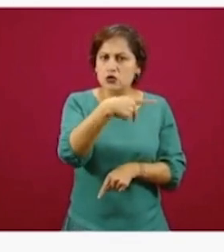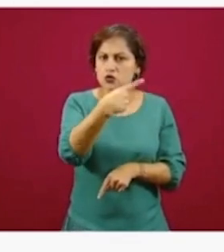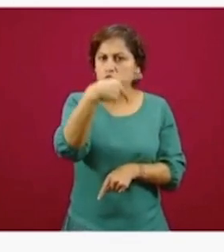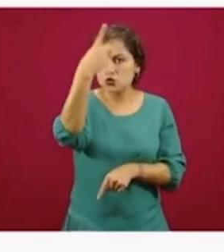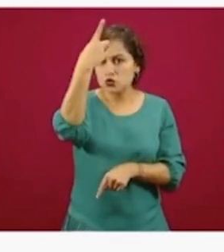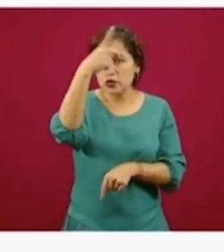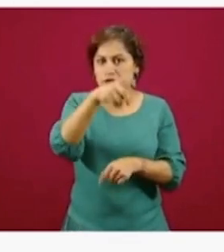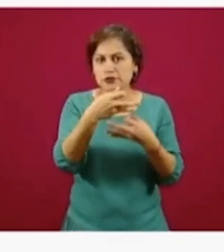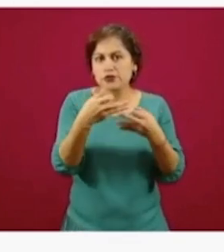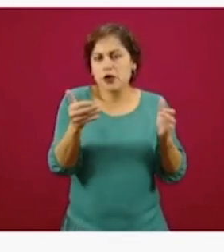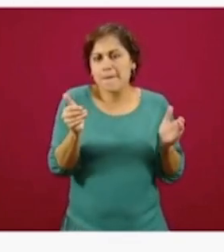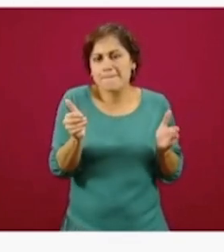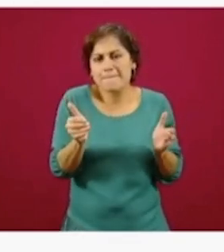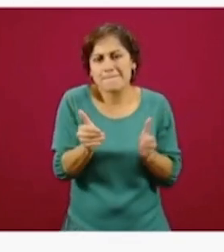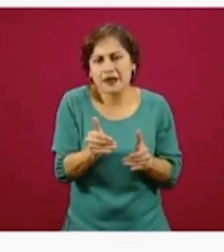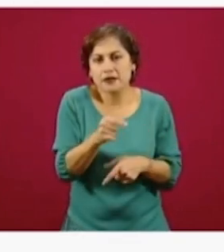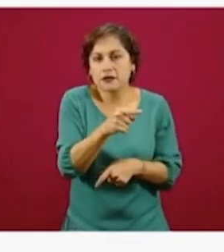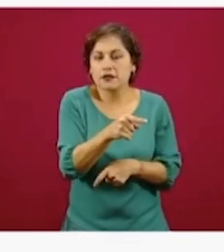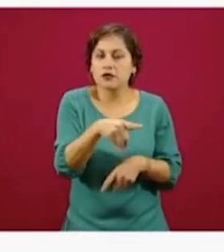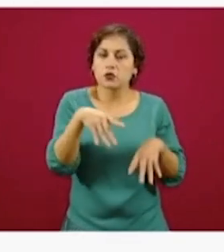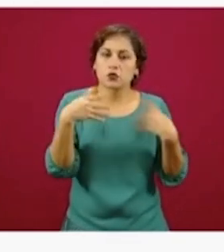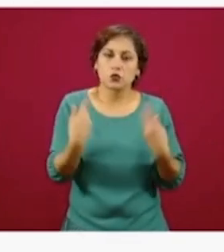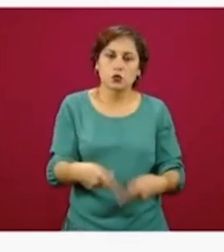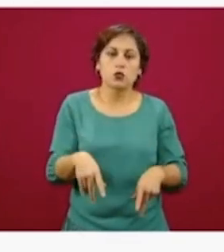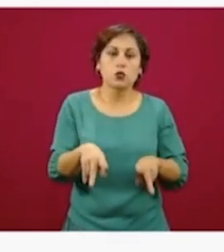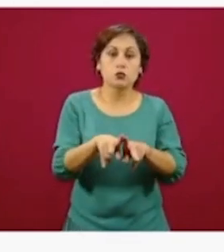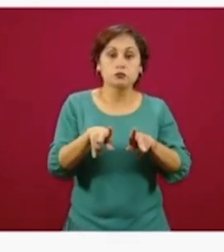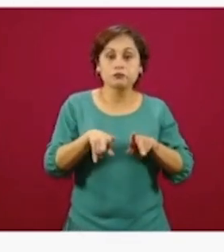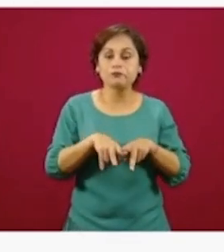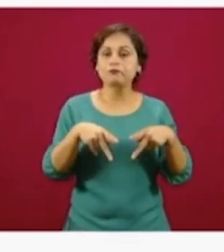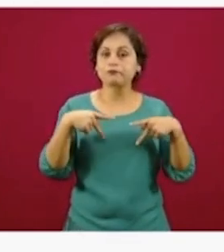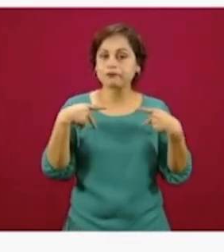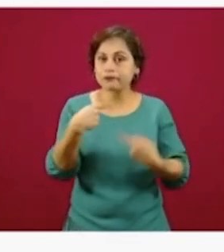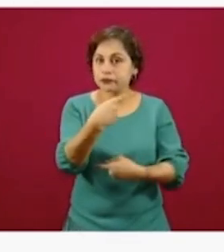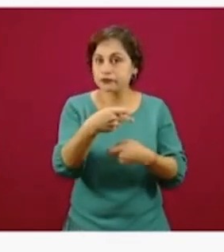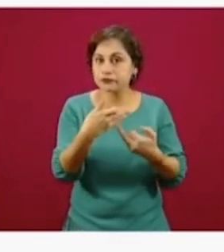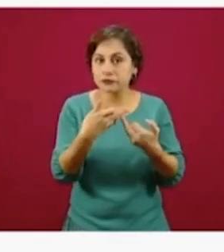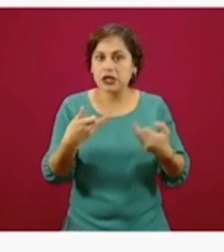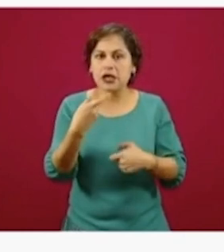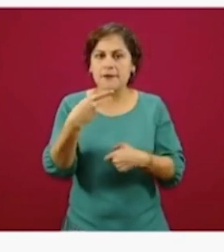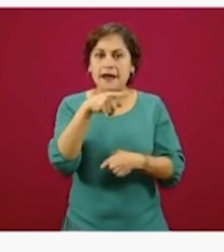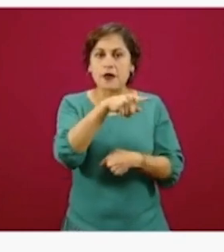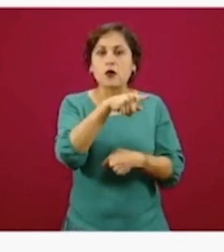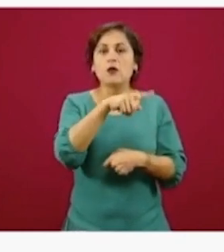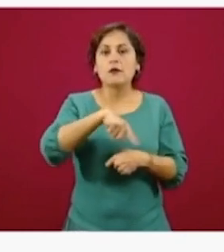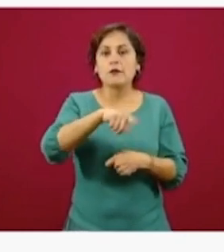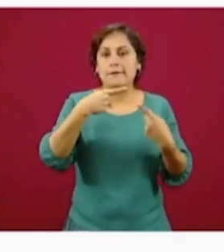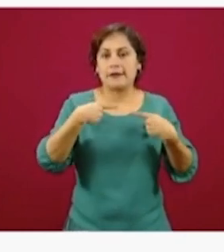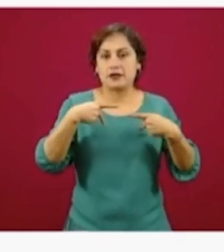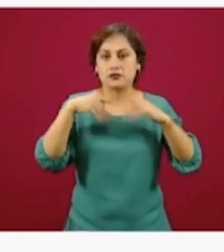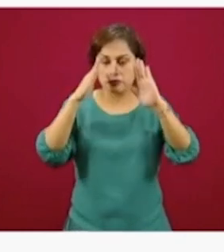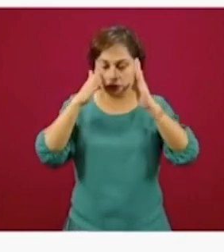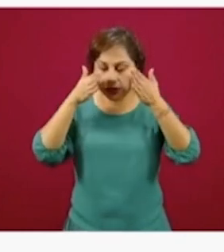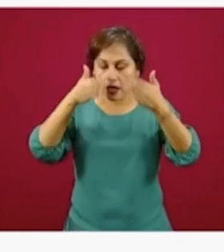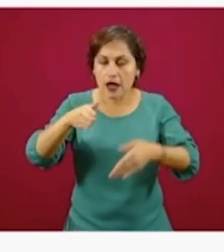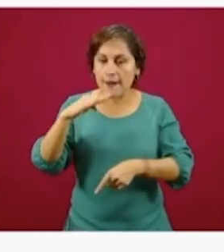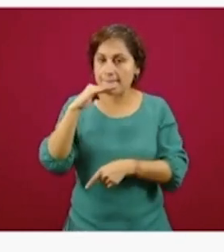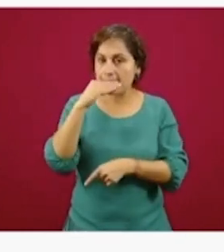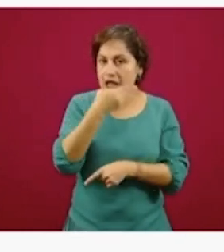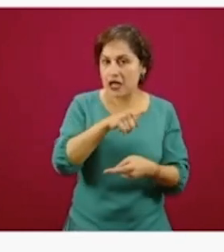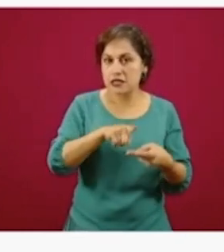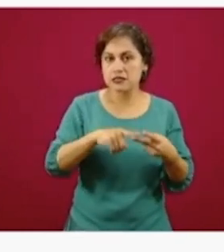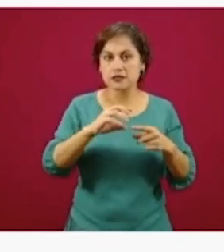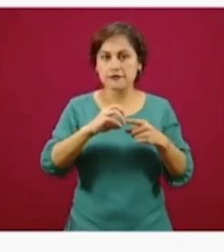son aquellos productores más vulnerables, son productores que se dedican a la producción de maíz, de frijol y arroz,